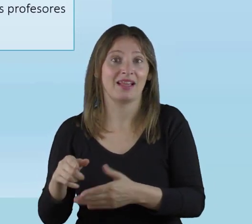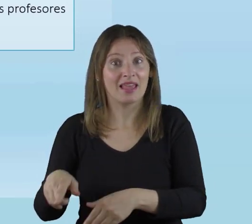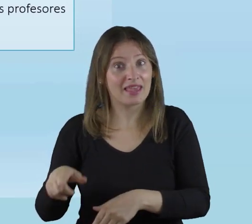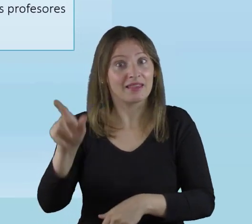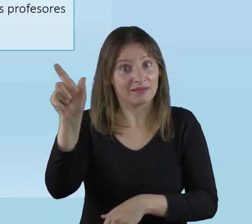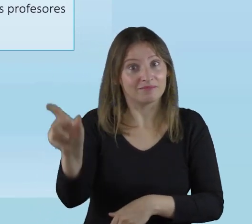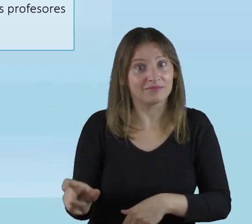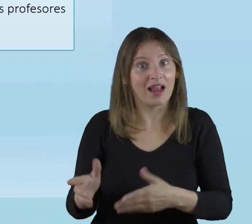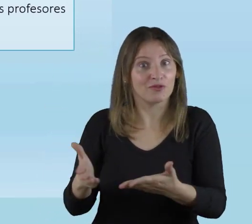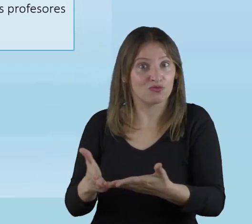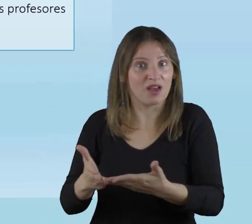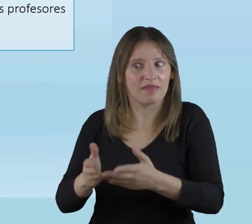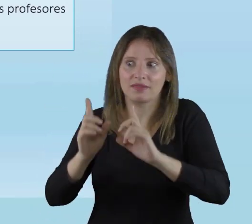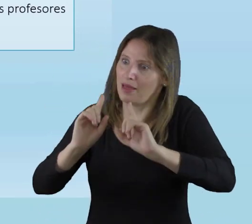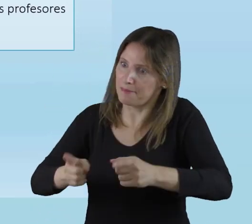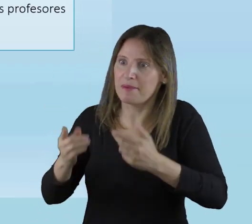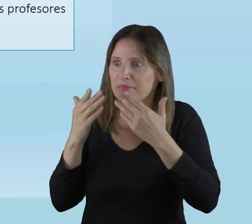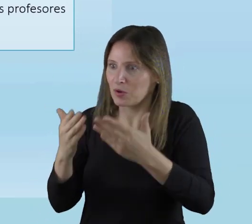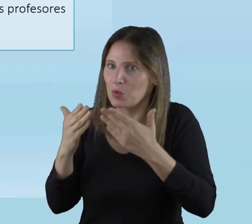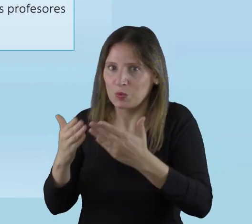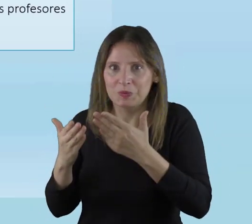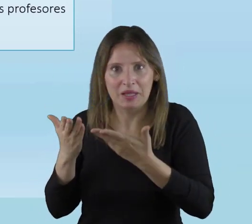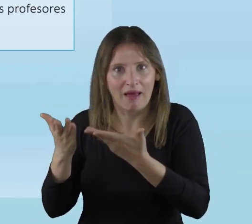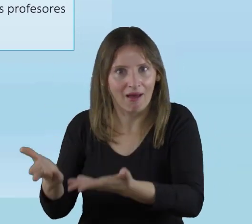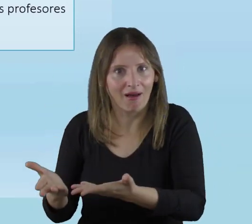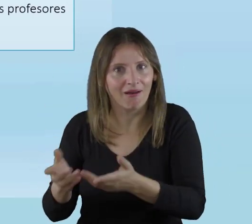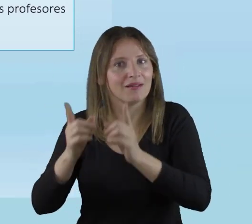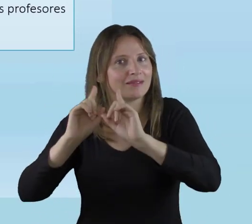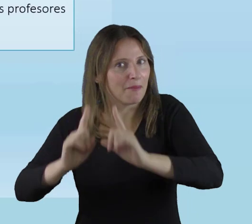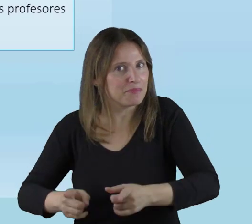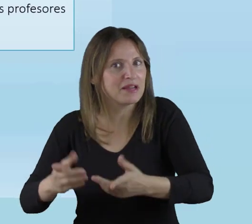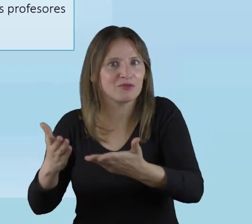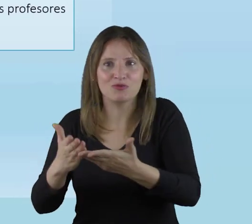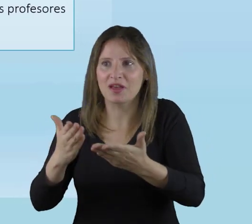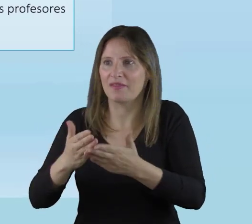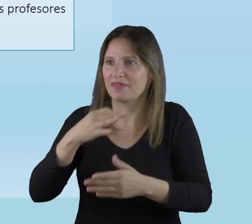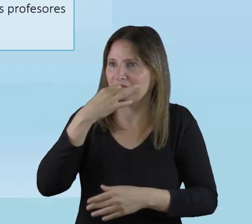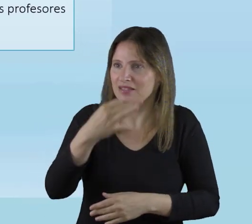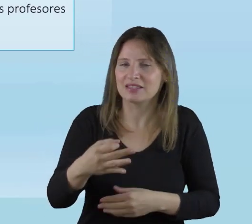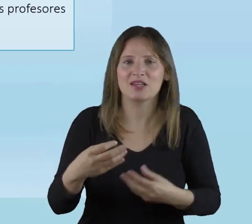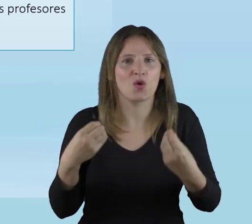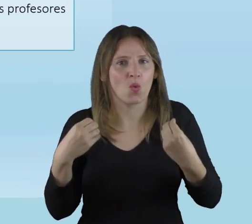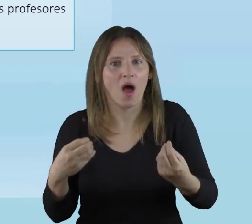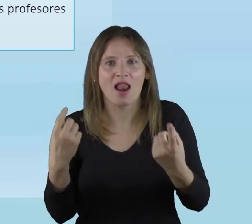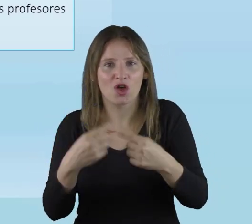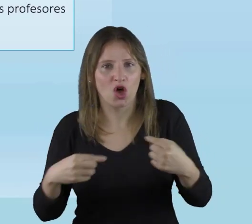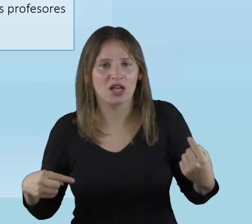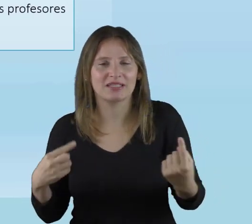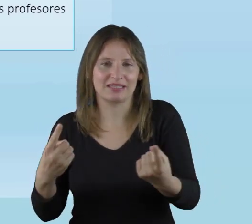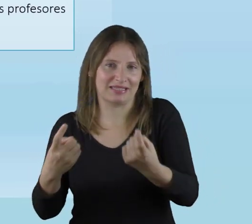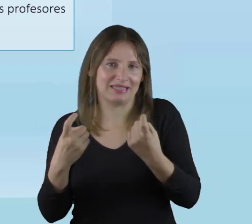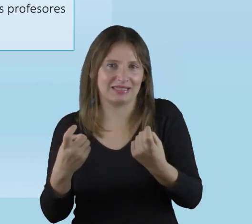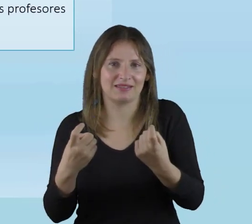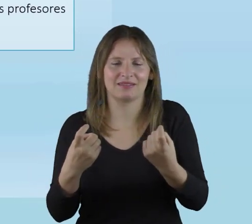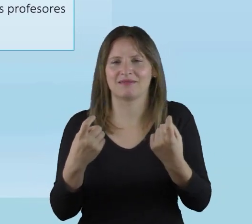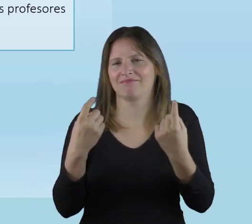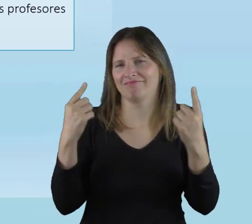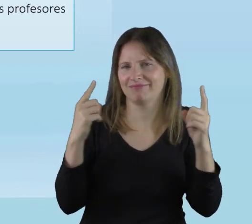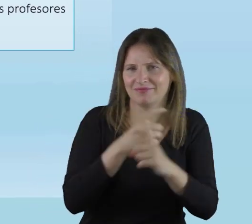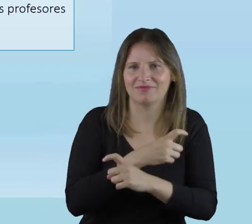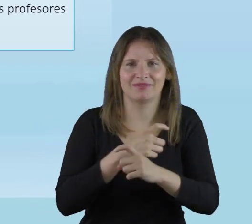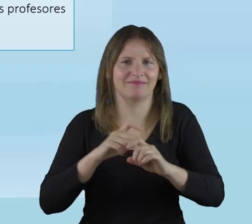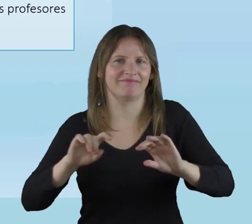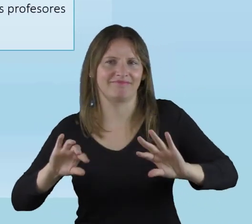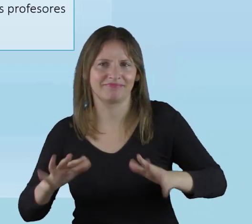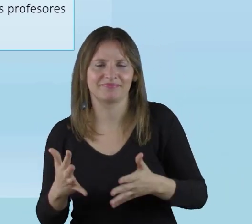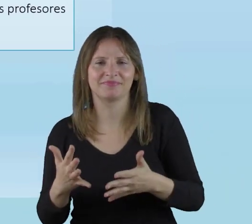con estos estudiantes, ¿no? Y al mismo estudiante, porque el estudiante, pues también va a tener que decirnos cuáles